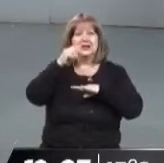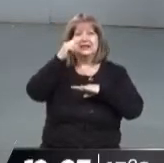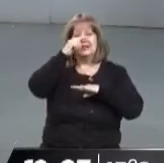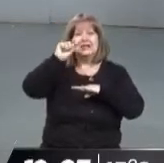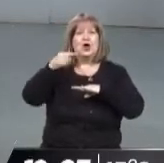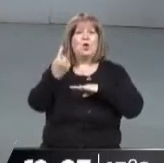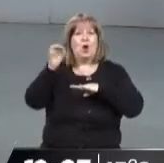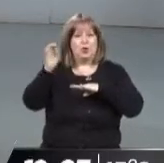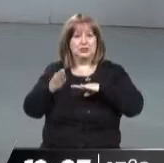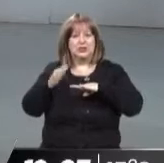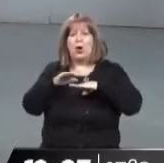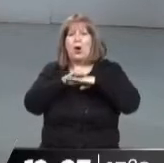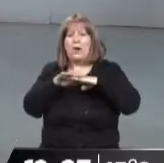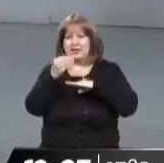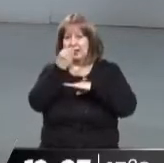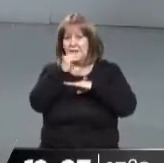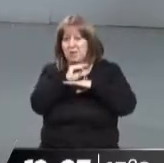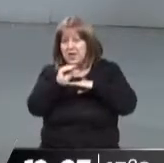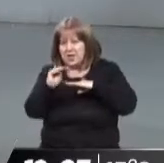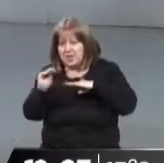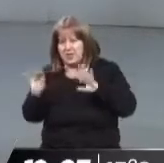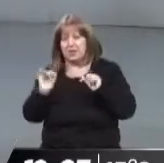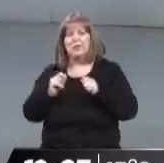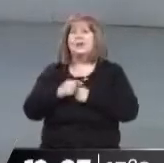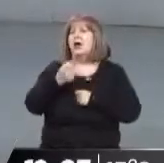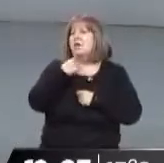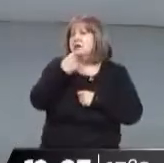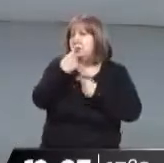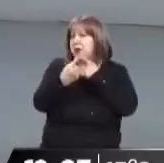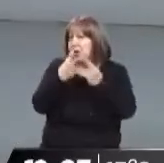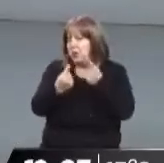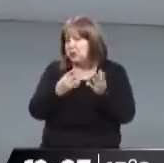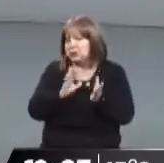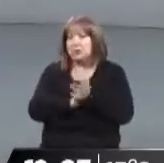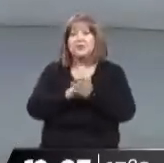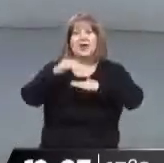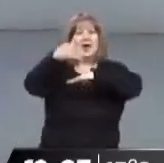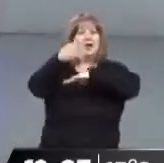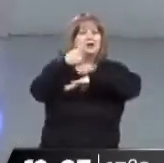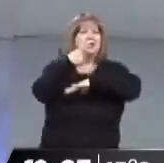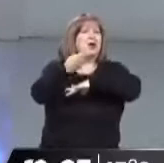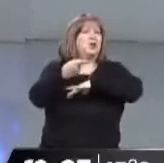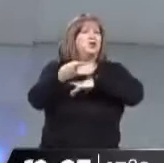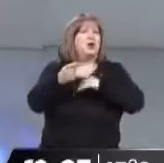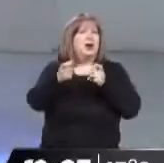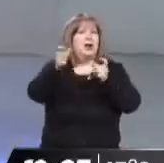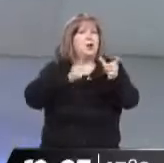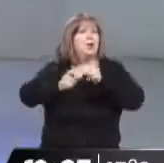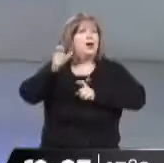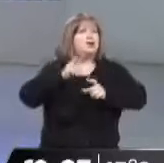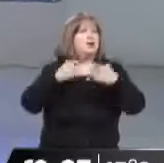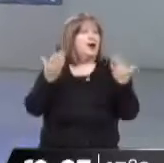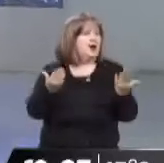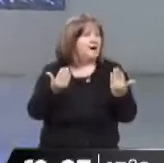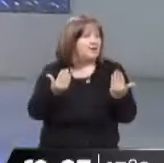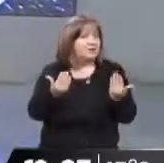,1%. Muy bien, vamos a ver cuáles son las respuestas que empezamos a buscar todos nosotros frente a la crisis, frente a los precios a